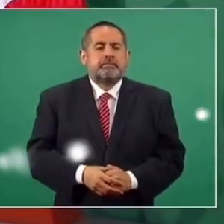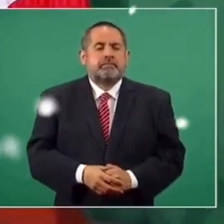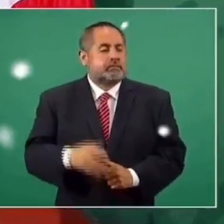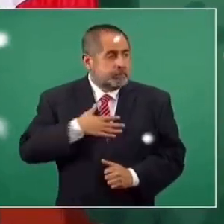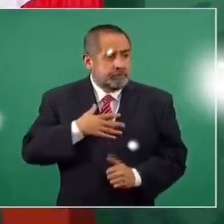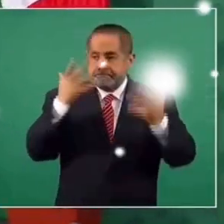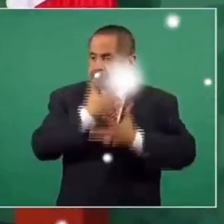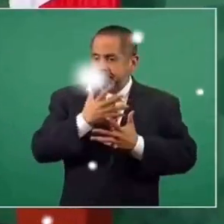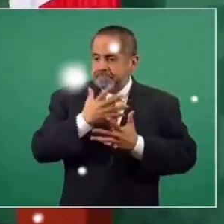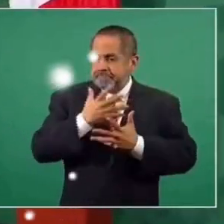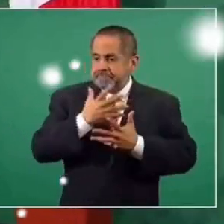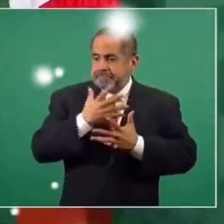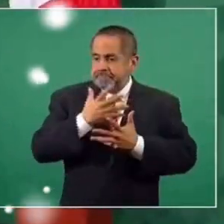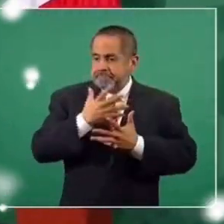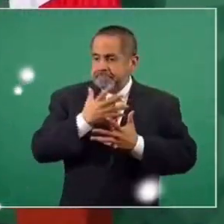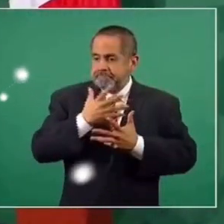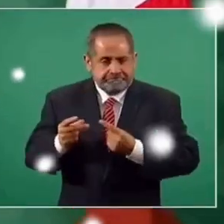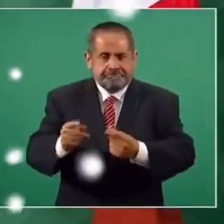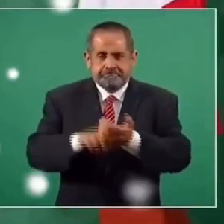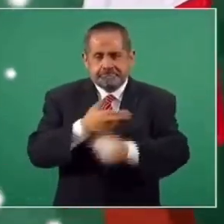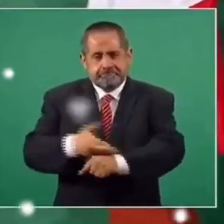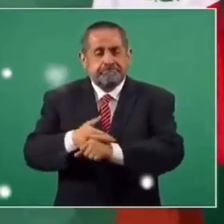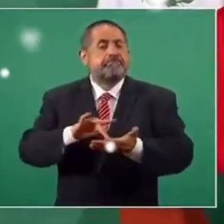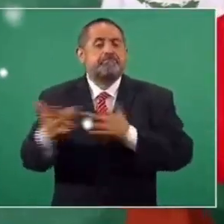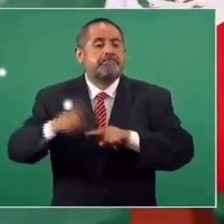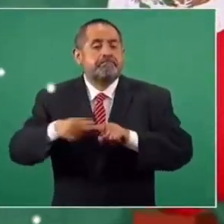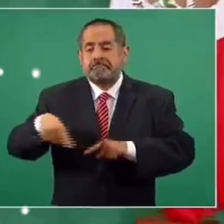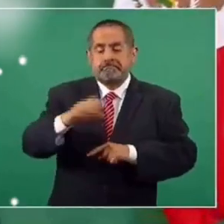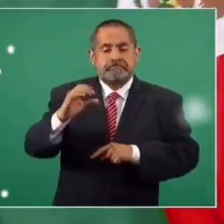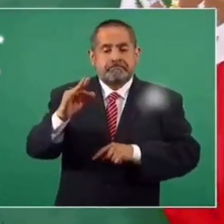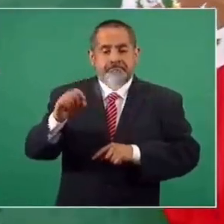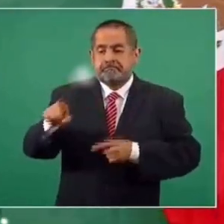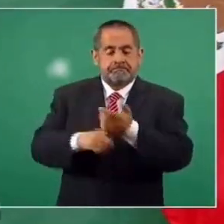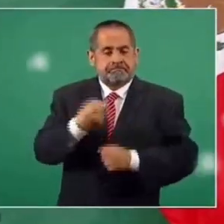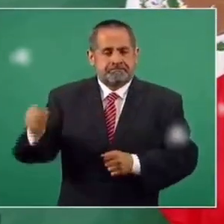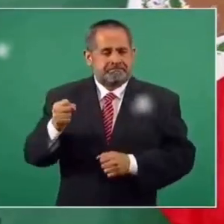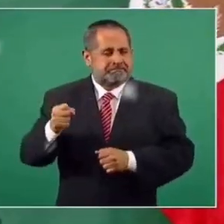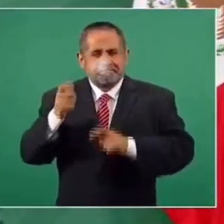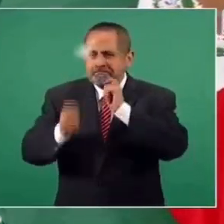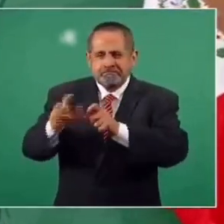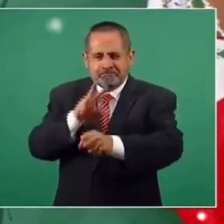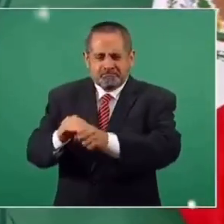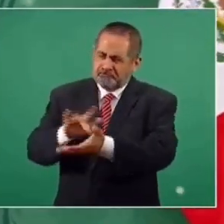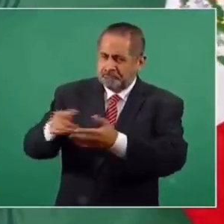Nosotros resolvimos una crisis, gracias a los trabajadores, a los técnicos de la Comisión Federal de Electricidad, cinco días.